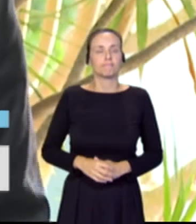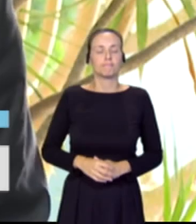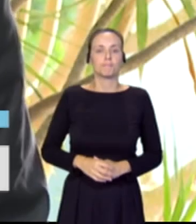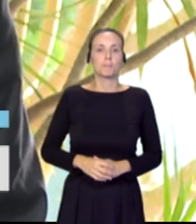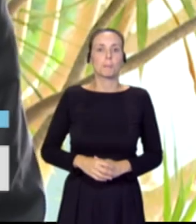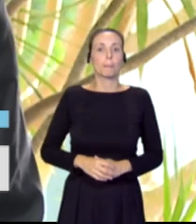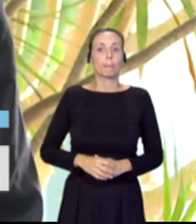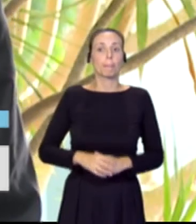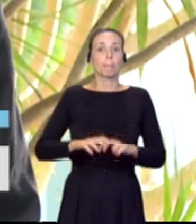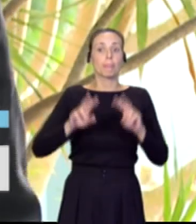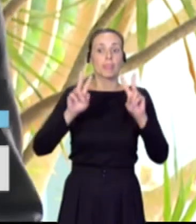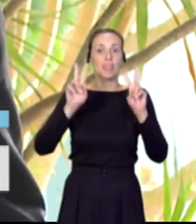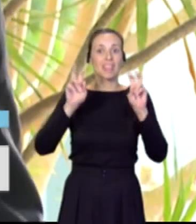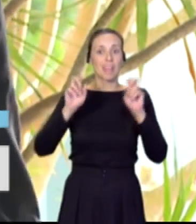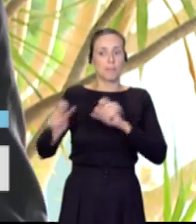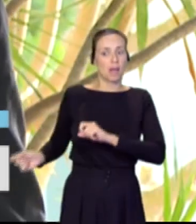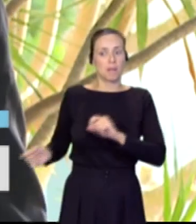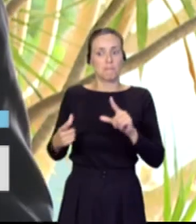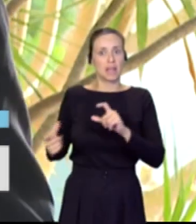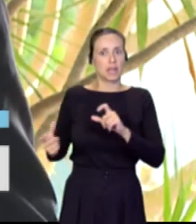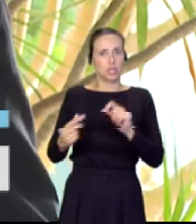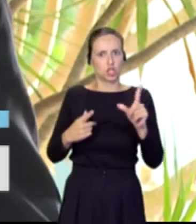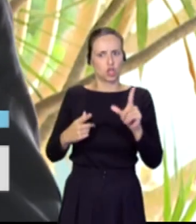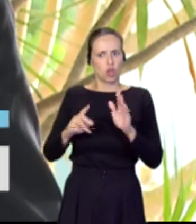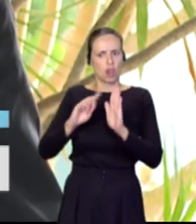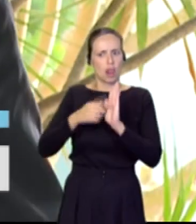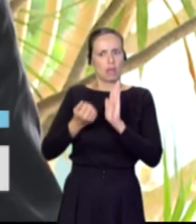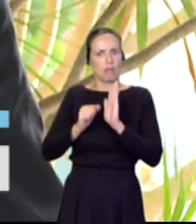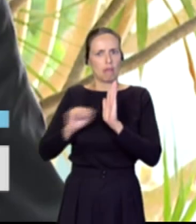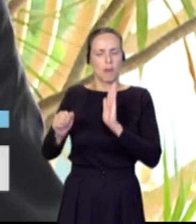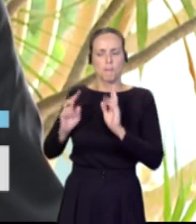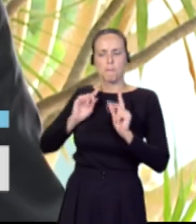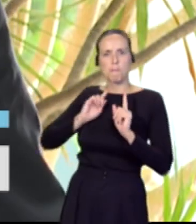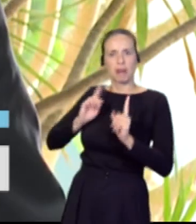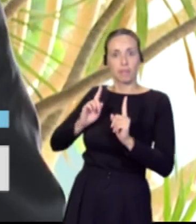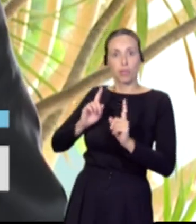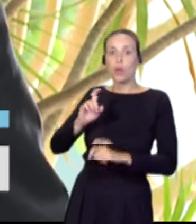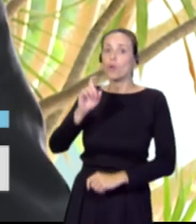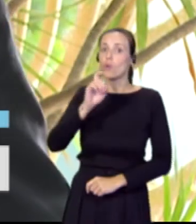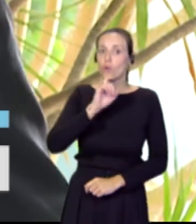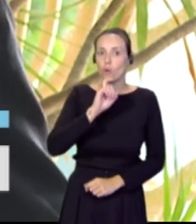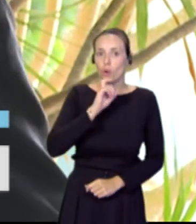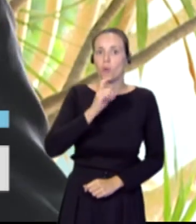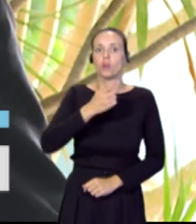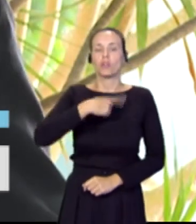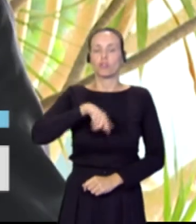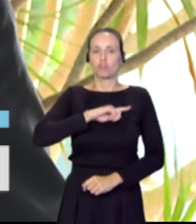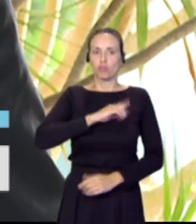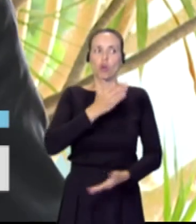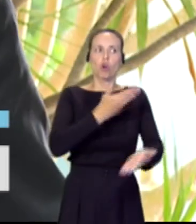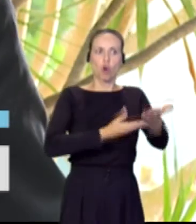de llegadas irregulares, reforzando nuestra cooperación y partenariado